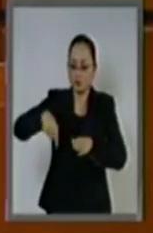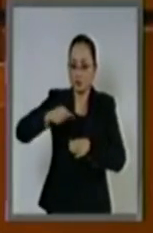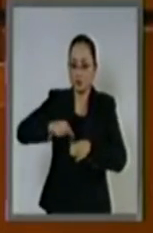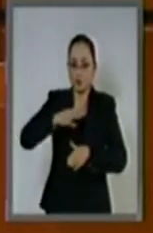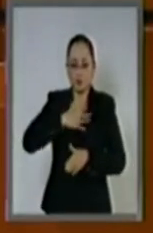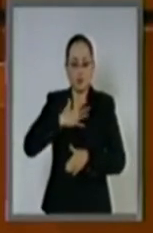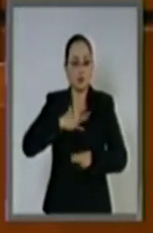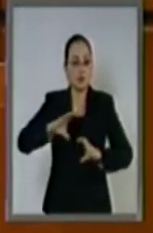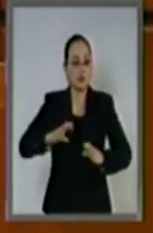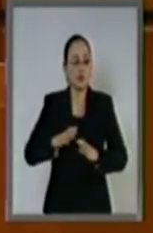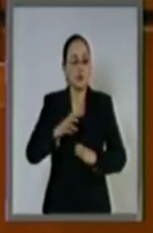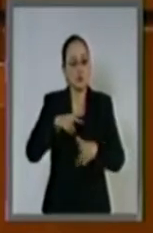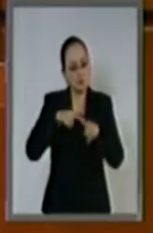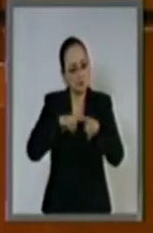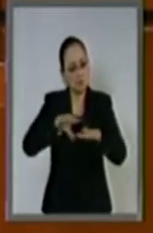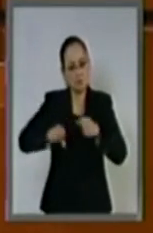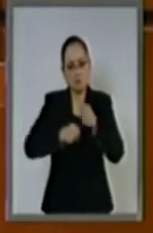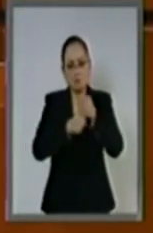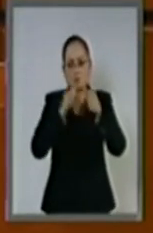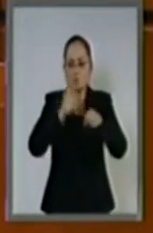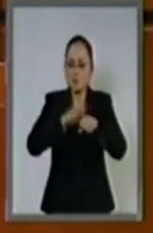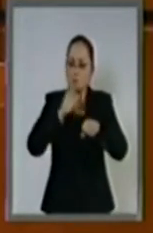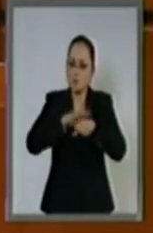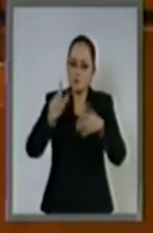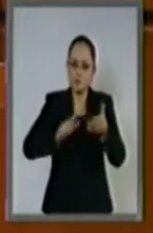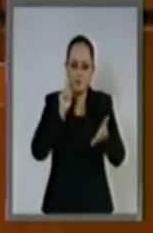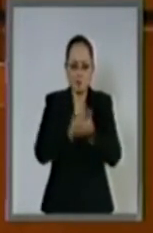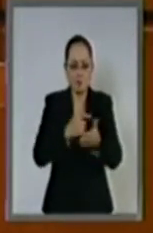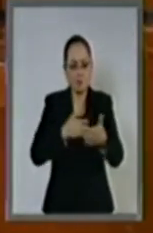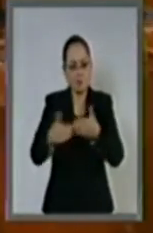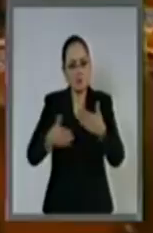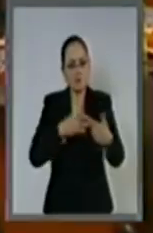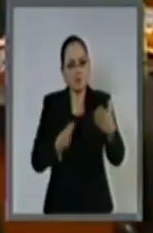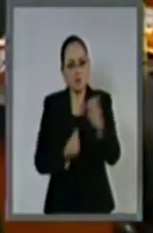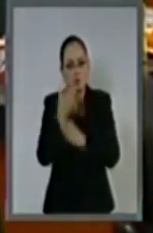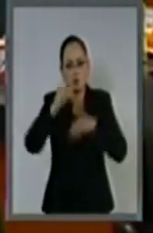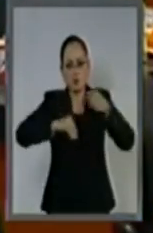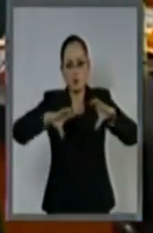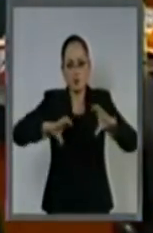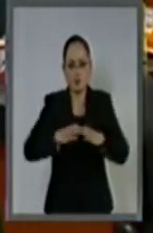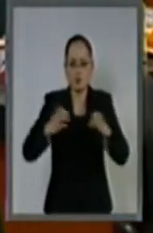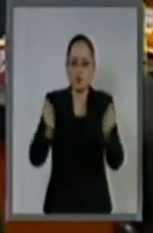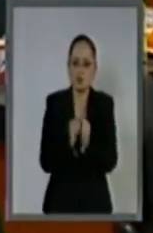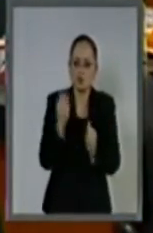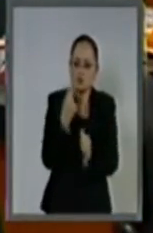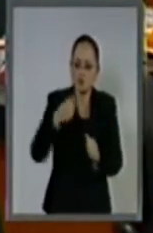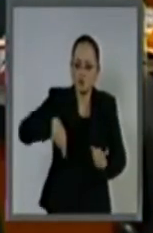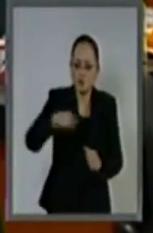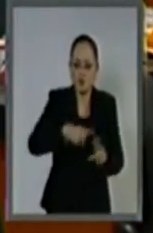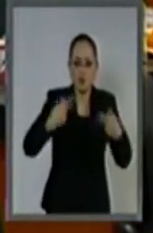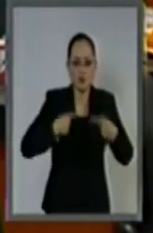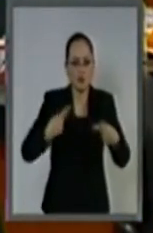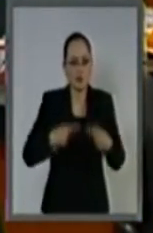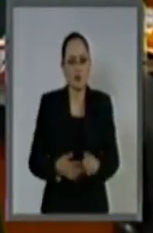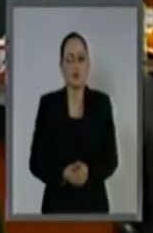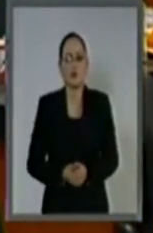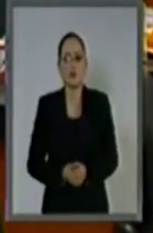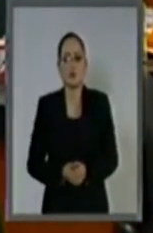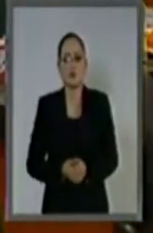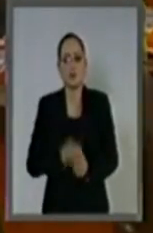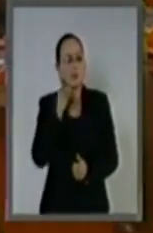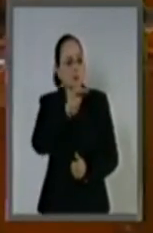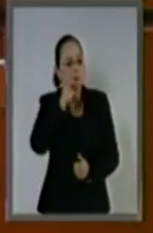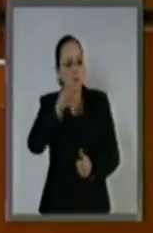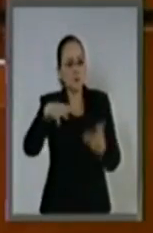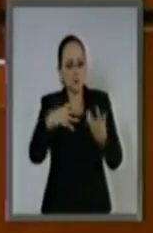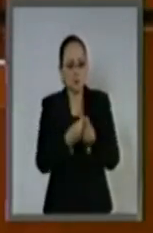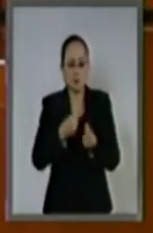seguiremos fortaleciendo un marco jurídico moderno y acorde a las necesidades de los mexicanos. Les invitamos a